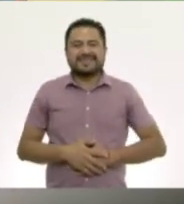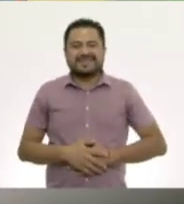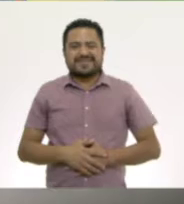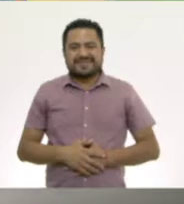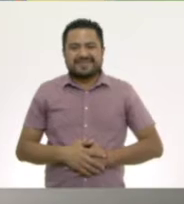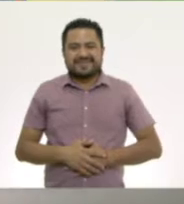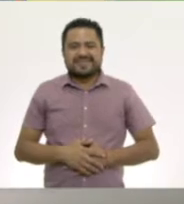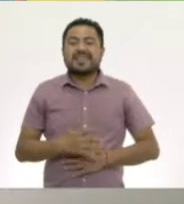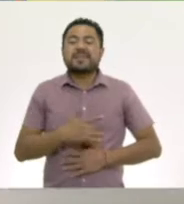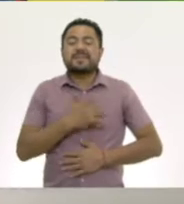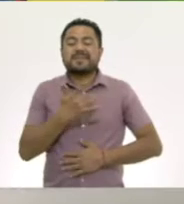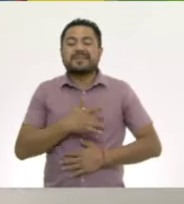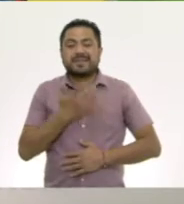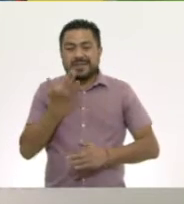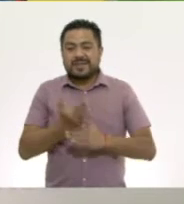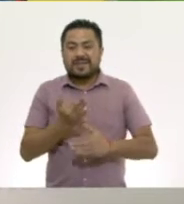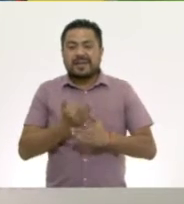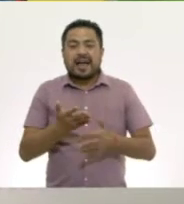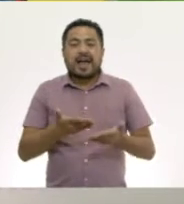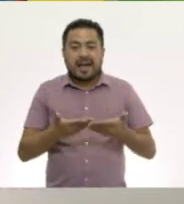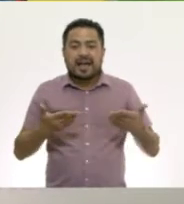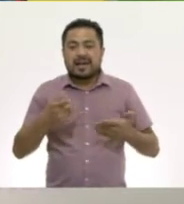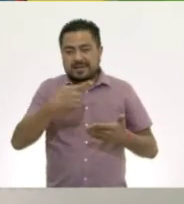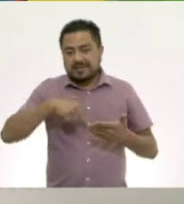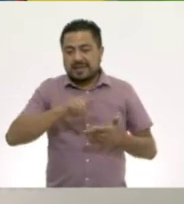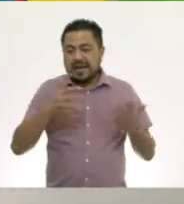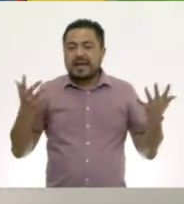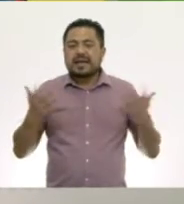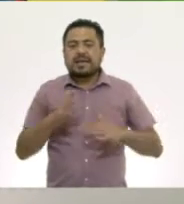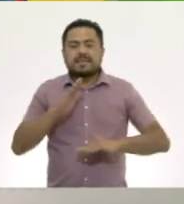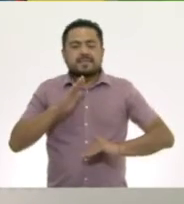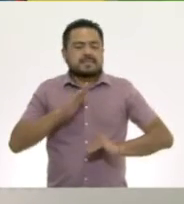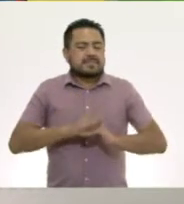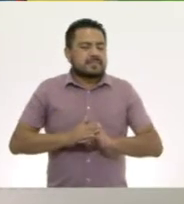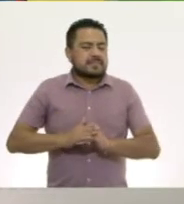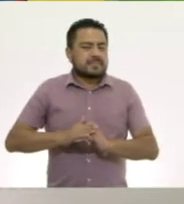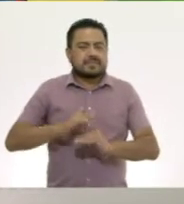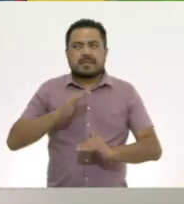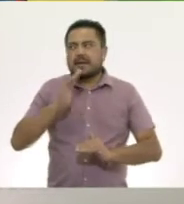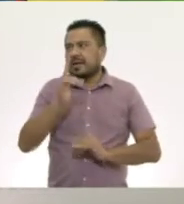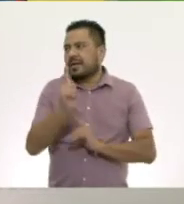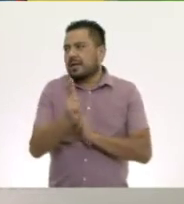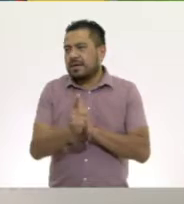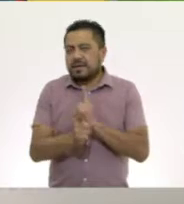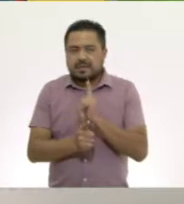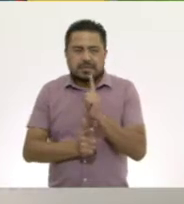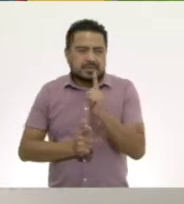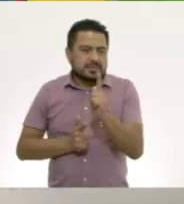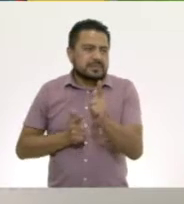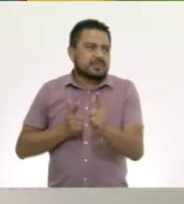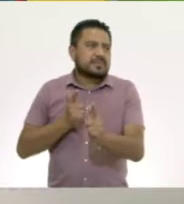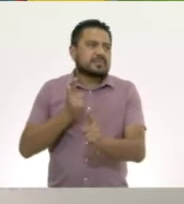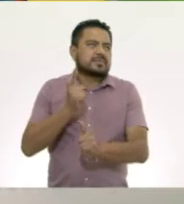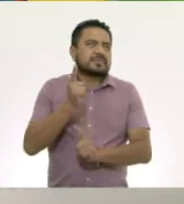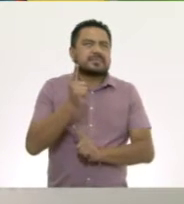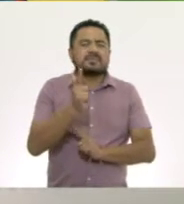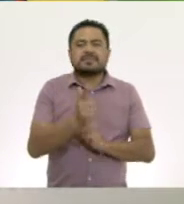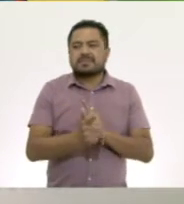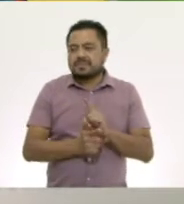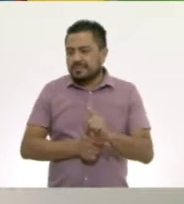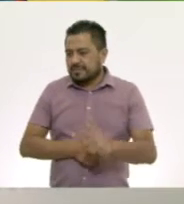¿Qué les parece si ahora lo hacemos a una velocidad lenta? Me